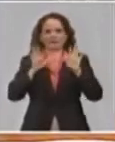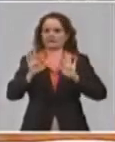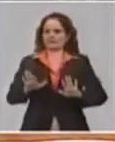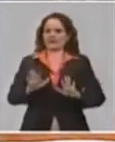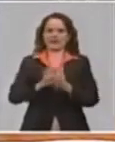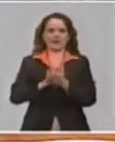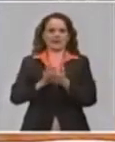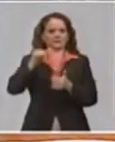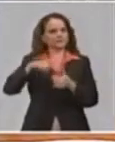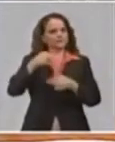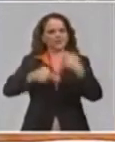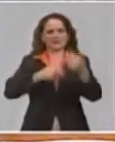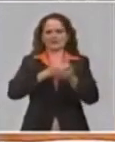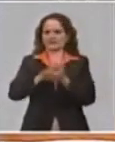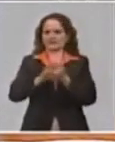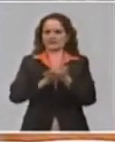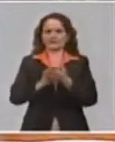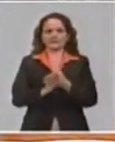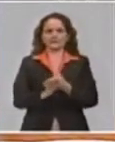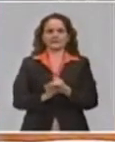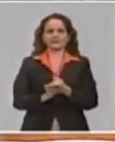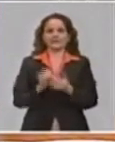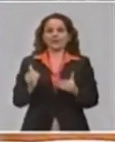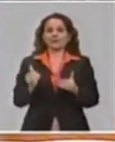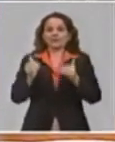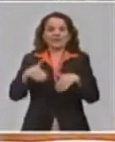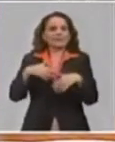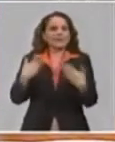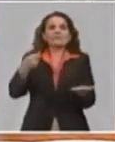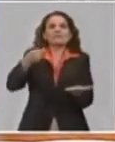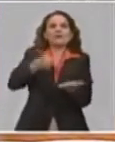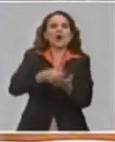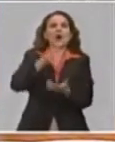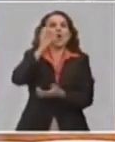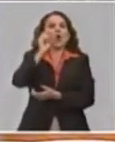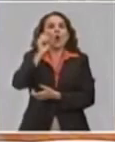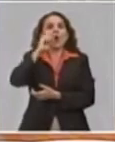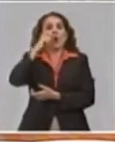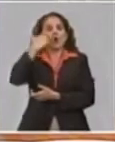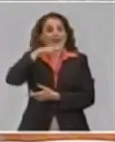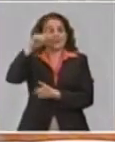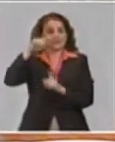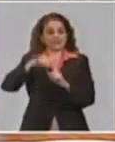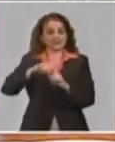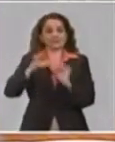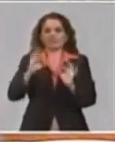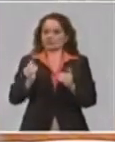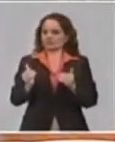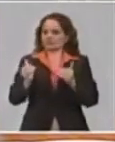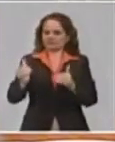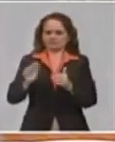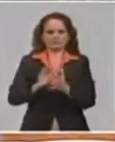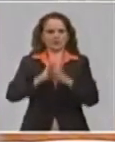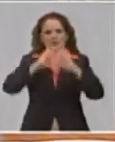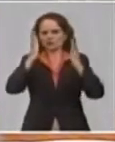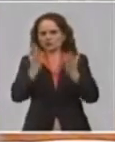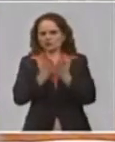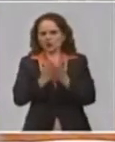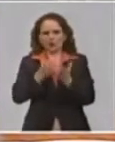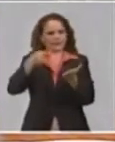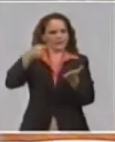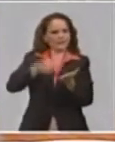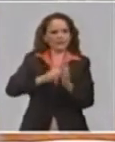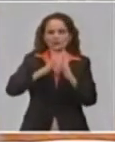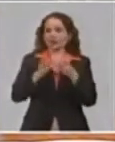totalmente suspendidos. El aplazamiento al pago de los tributos, incluida la liquidación del impuesto sobre ingresos personales